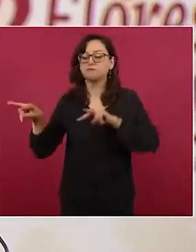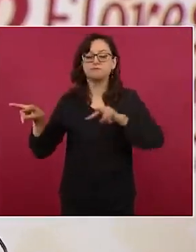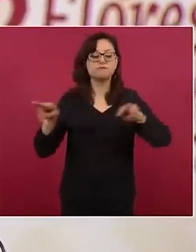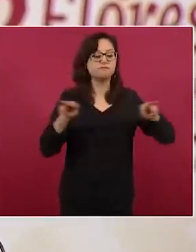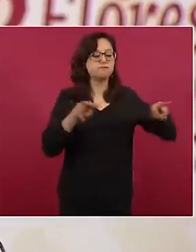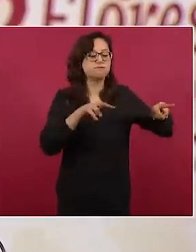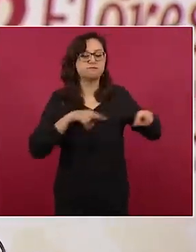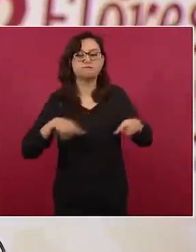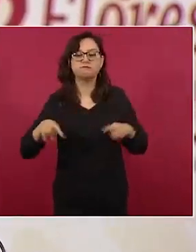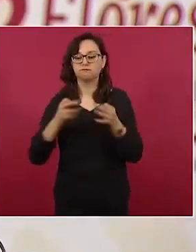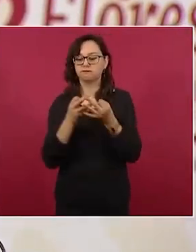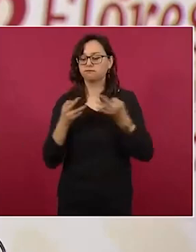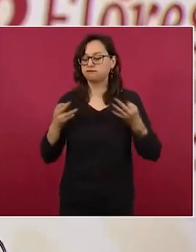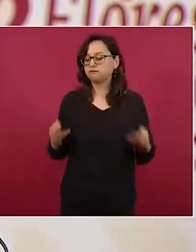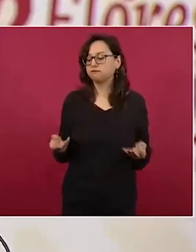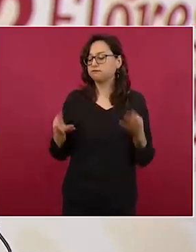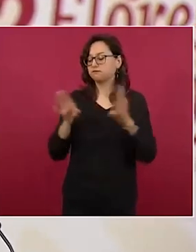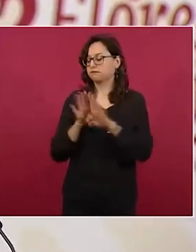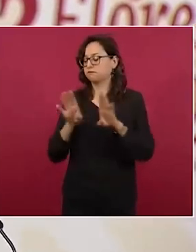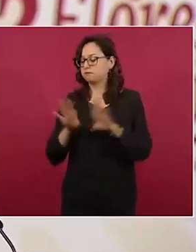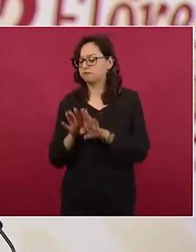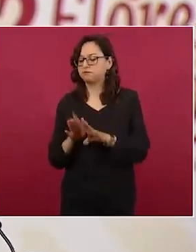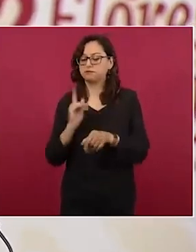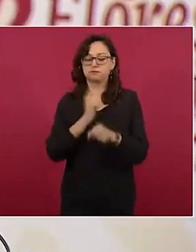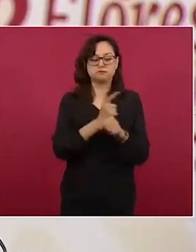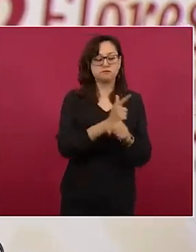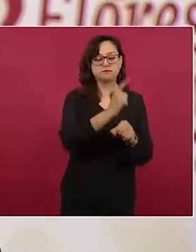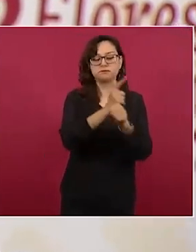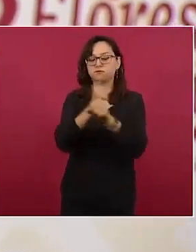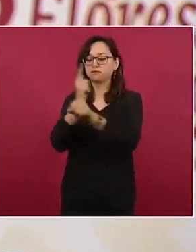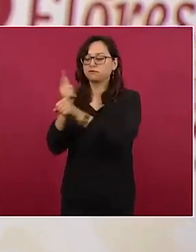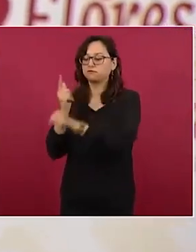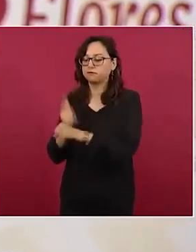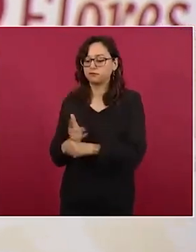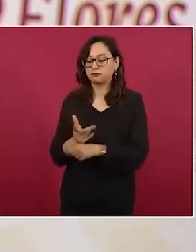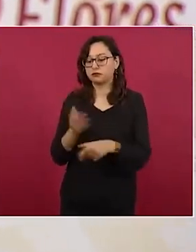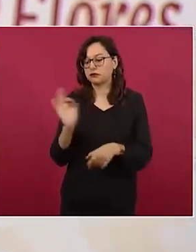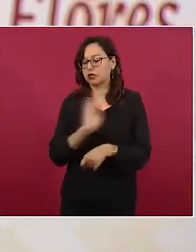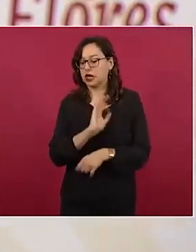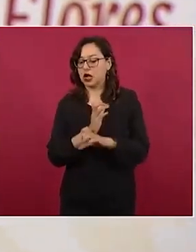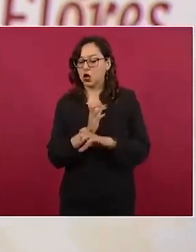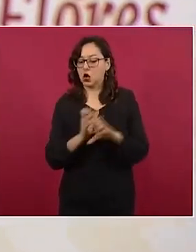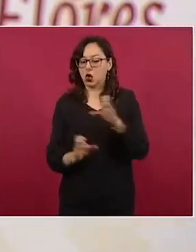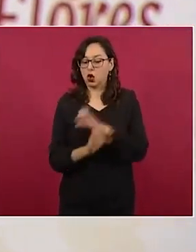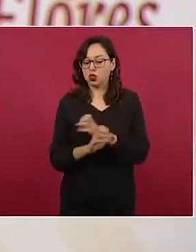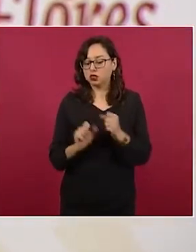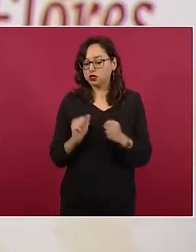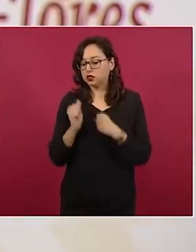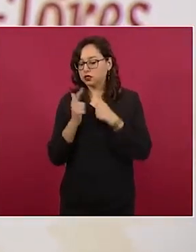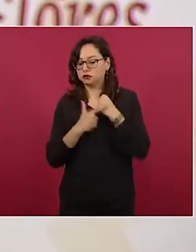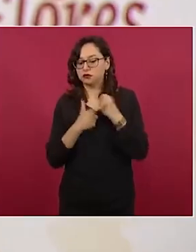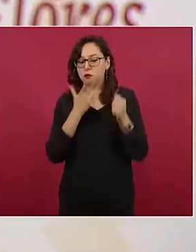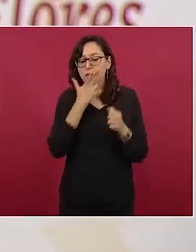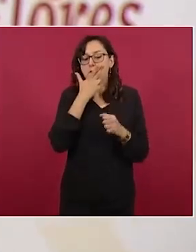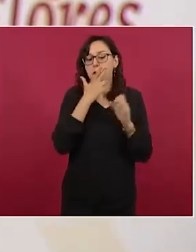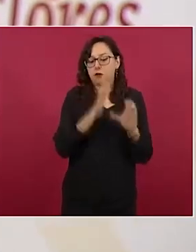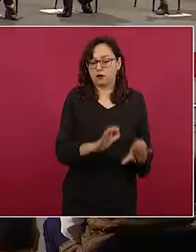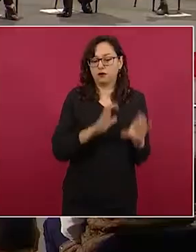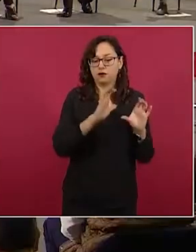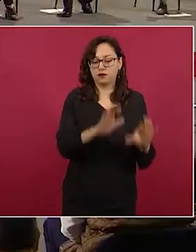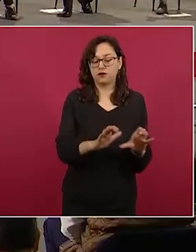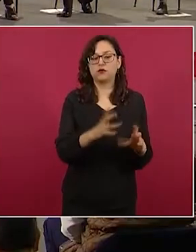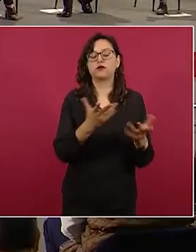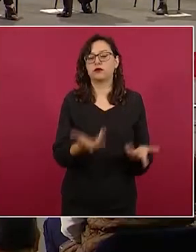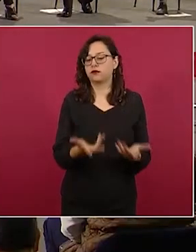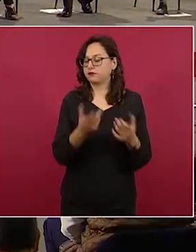total del tipo de terreno y qué tipo de monumentos y objetos encontramos sobre el trazo. Estamos colocando referencias